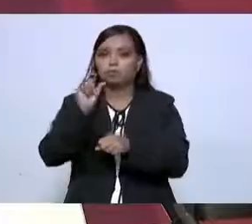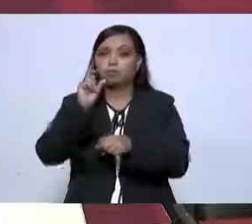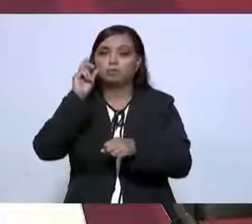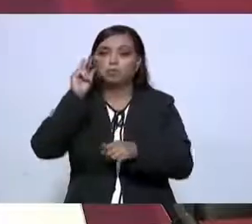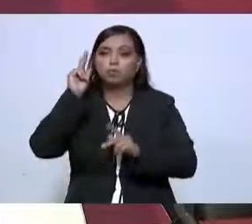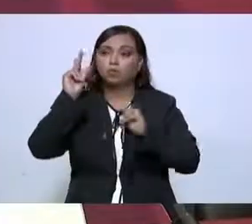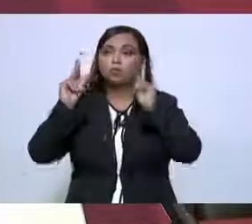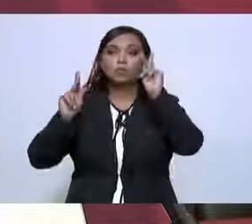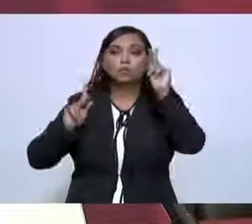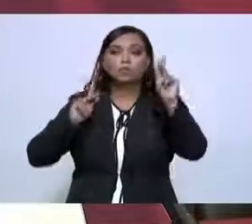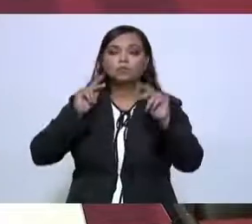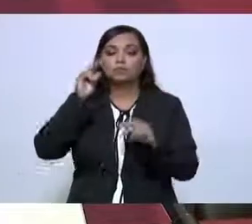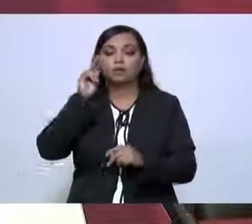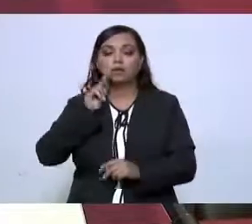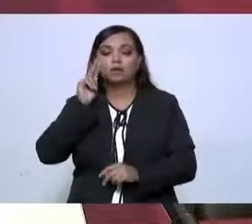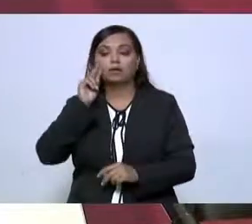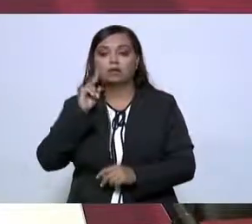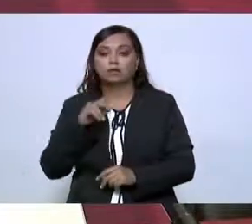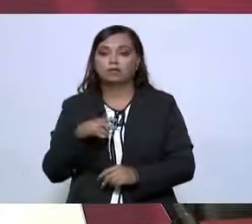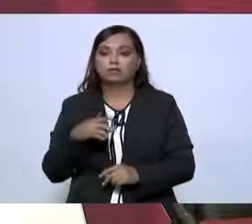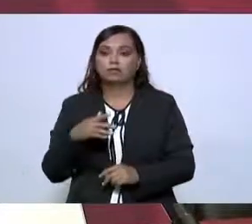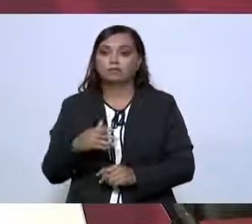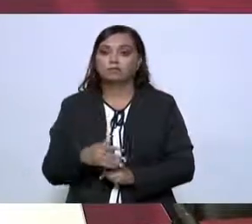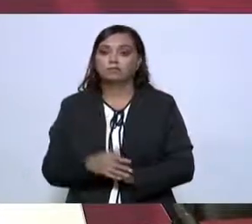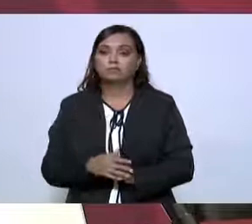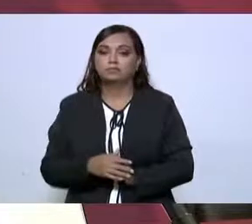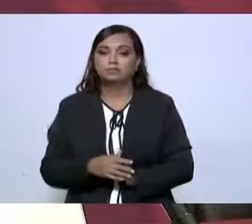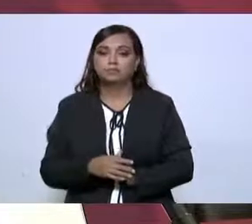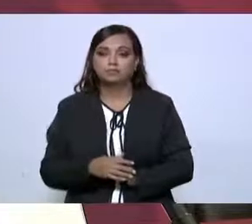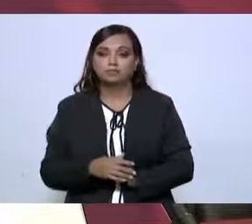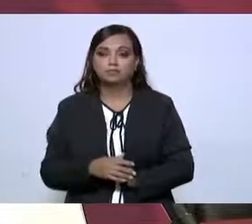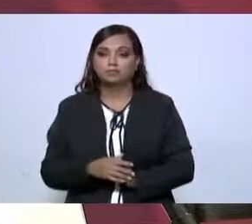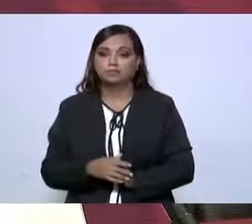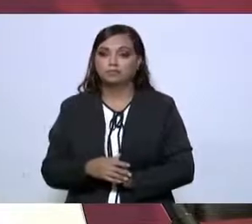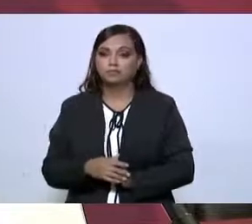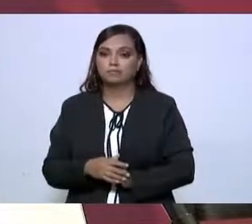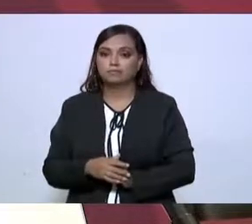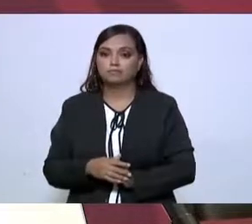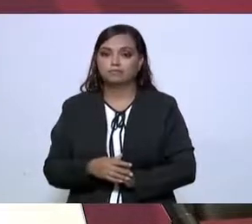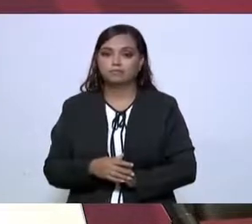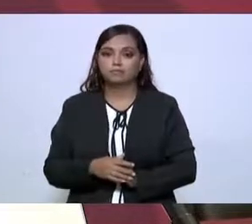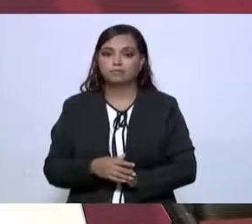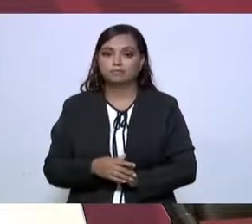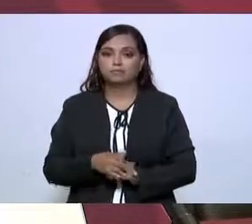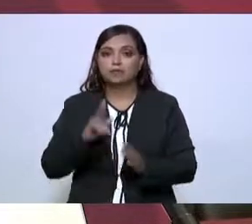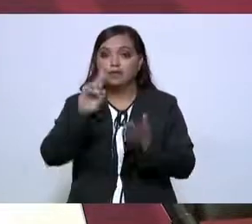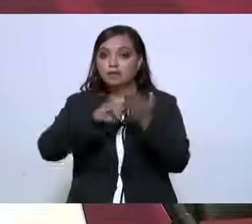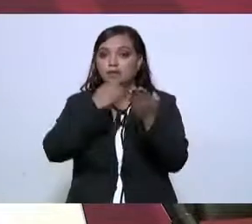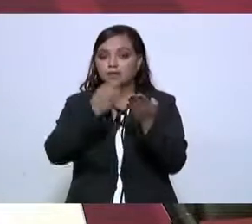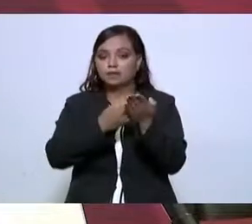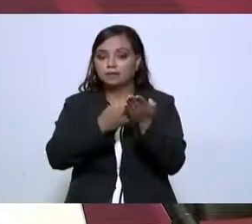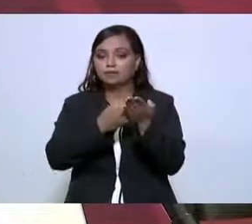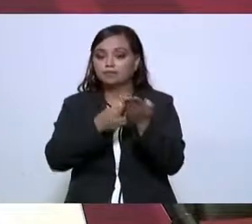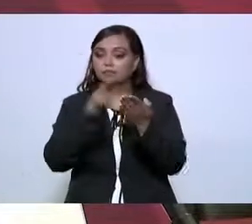me tocó en Reynosa